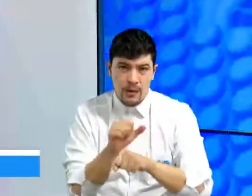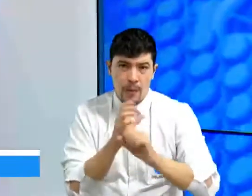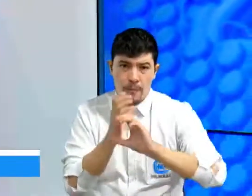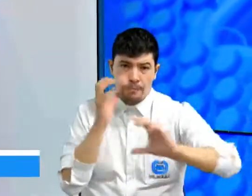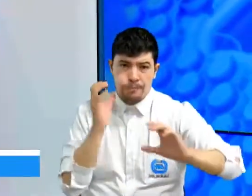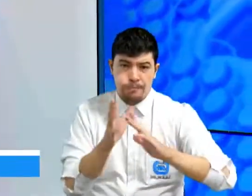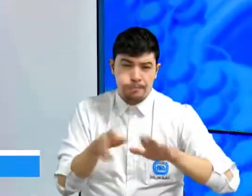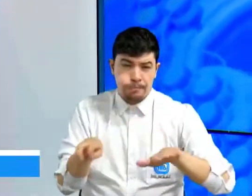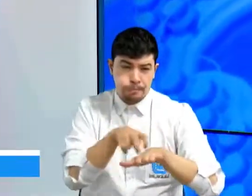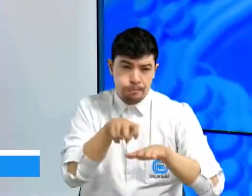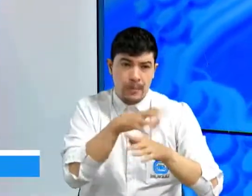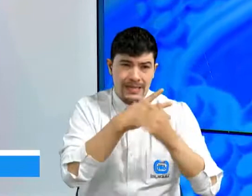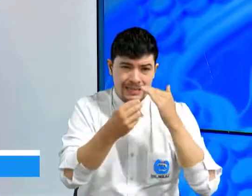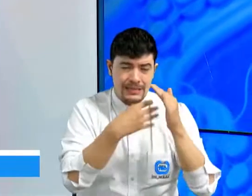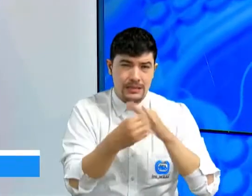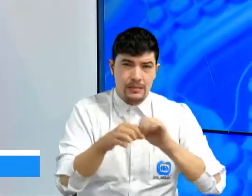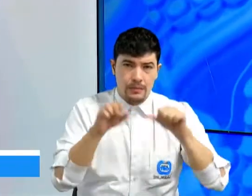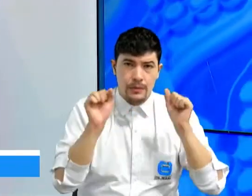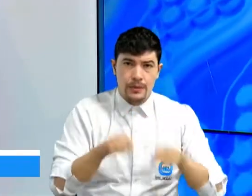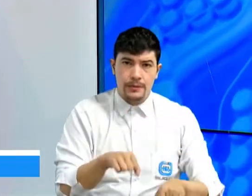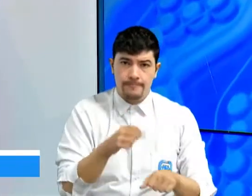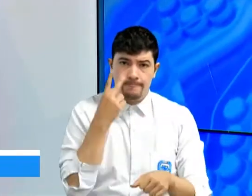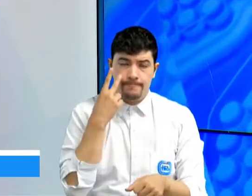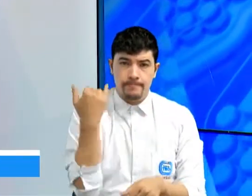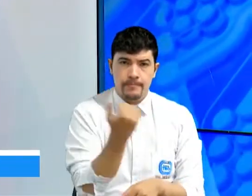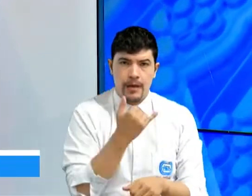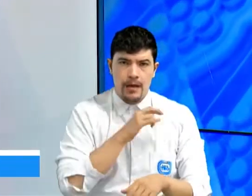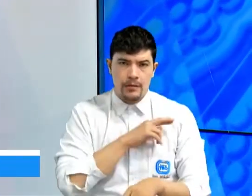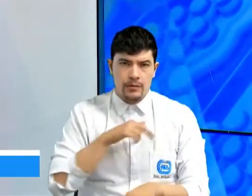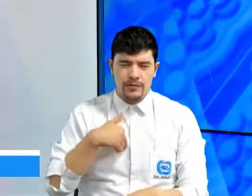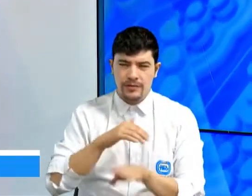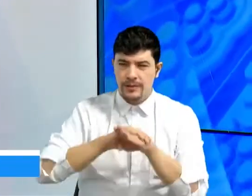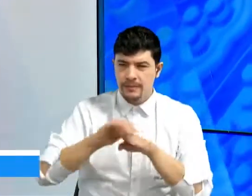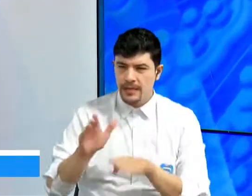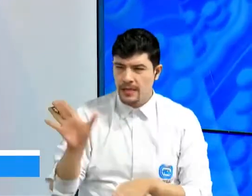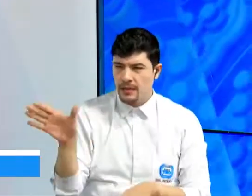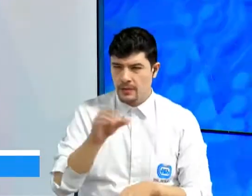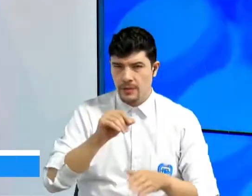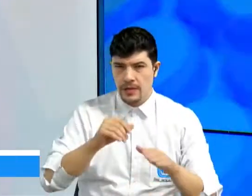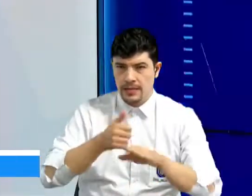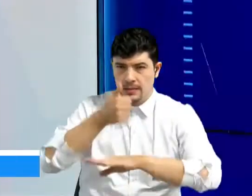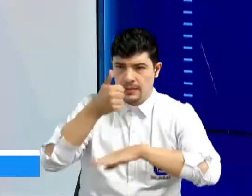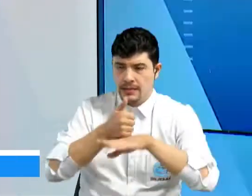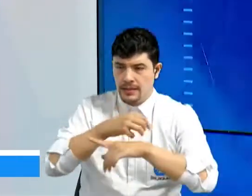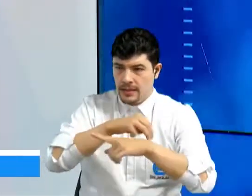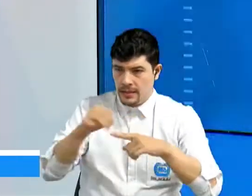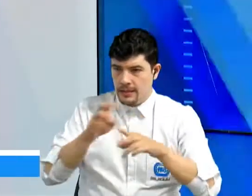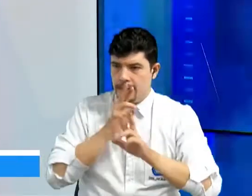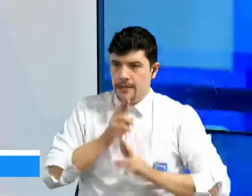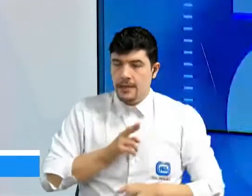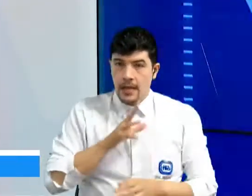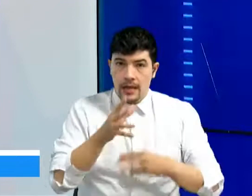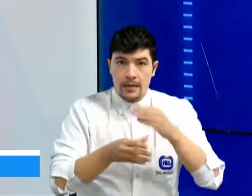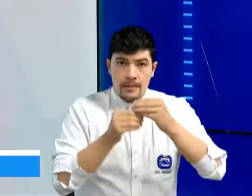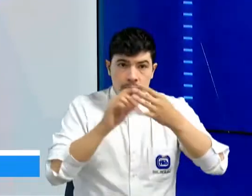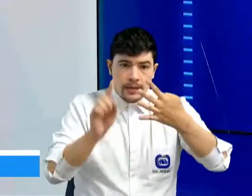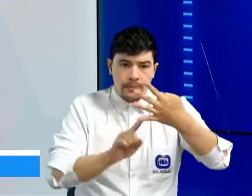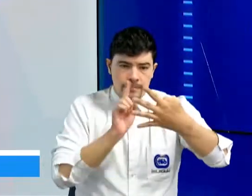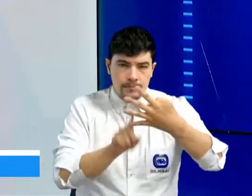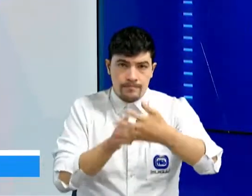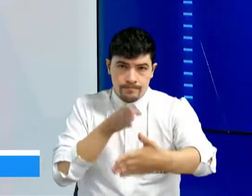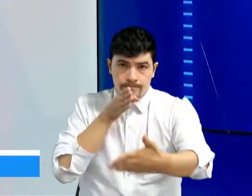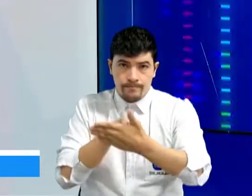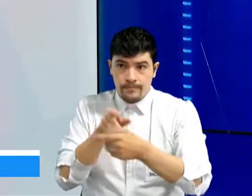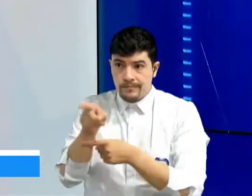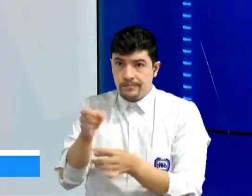Invitamos a las autoridades de Metrolínea para que nos respondan las inquietudes que nos hace la comunidad. Y nos vamos con la cuarta denuncia el día de hoy con el que llega desde